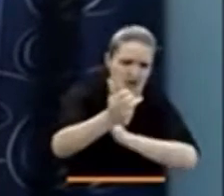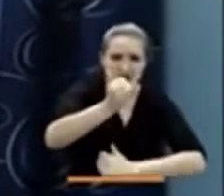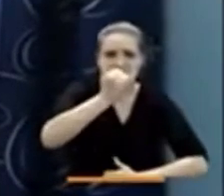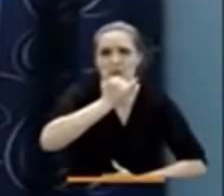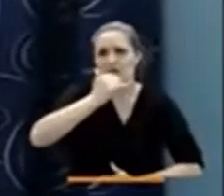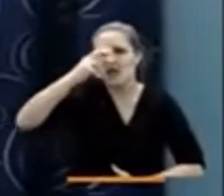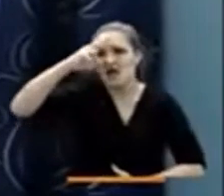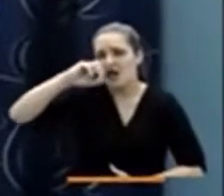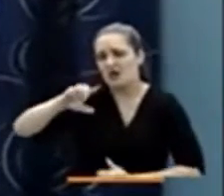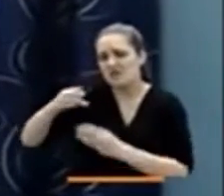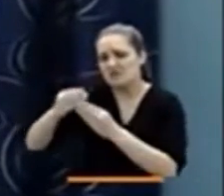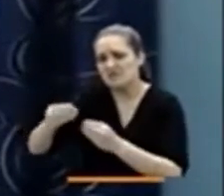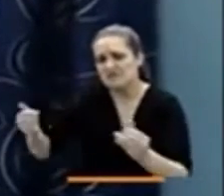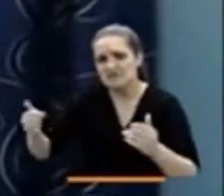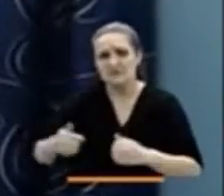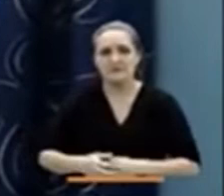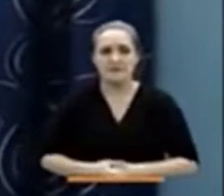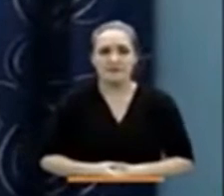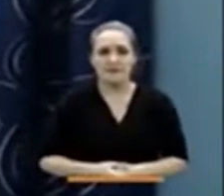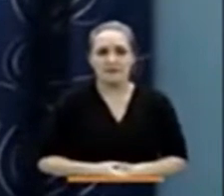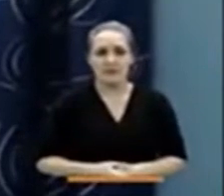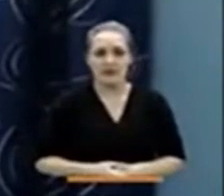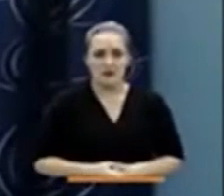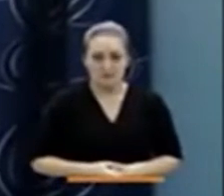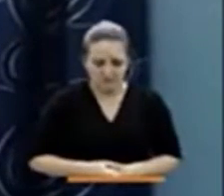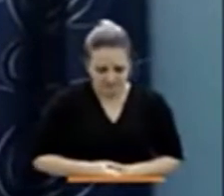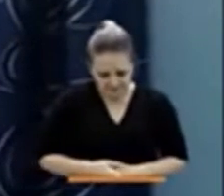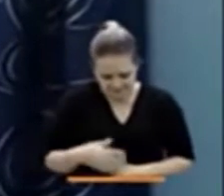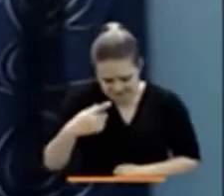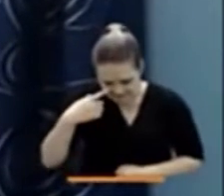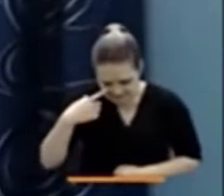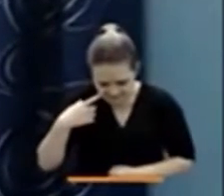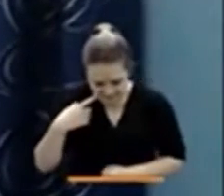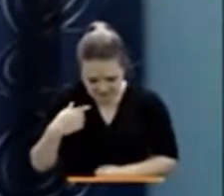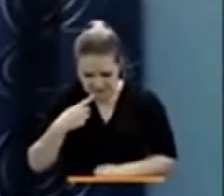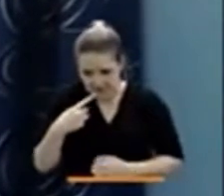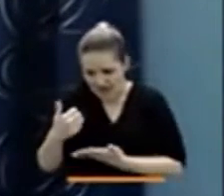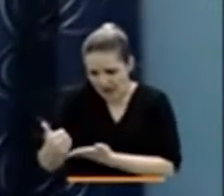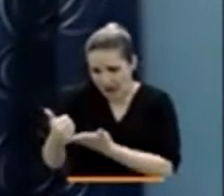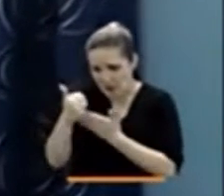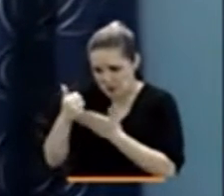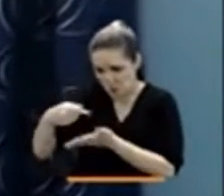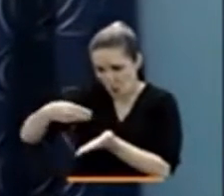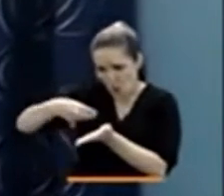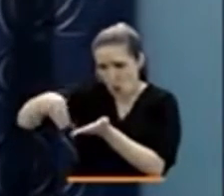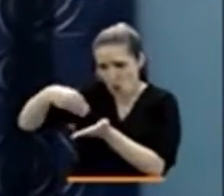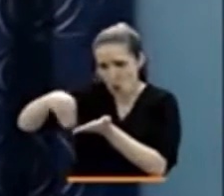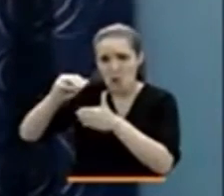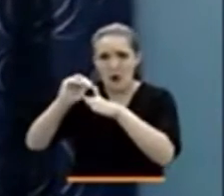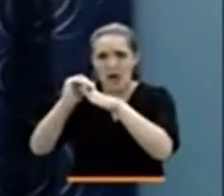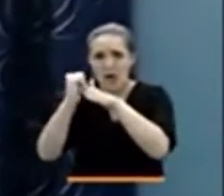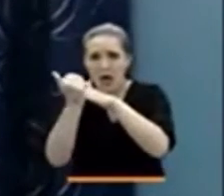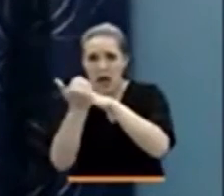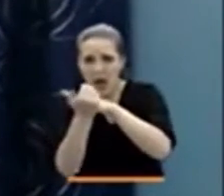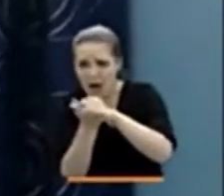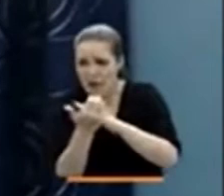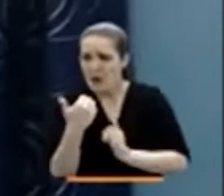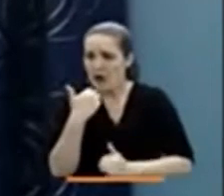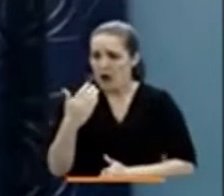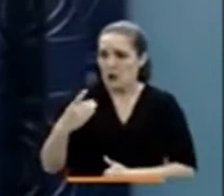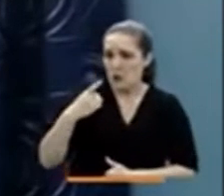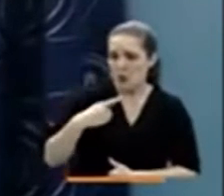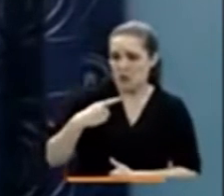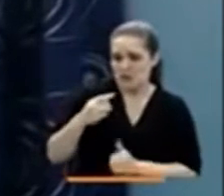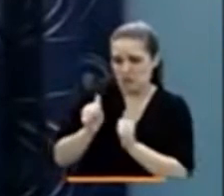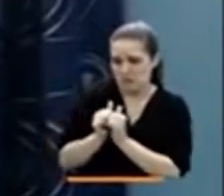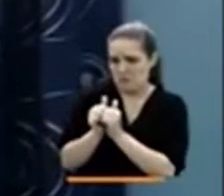desaparición del niño. Le dije que saliera a conseguir unas arepitas con algo para hacer el de ayuno, yo la acompañé